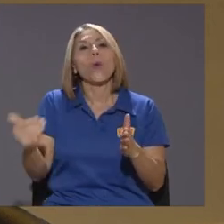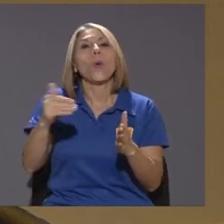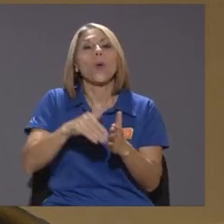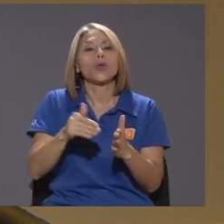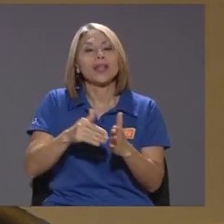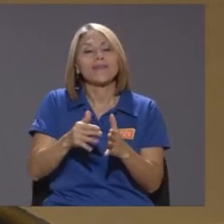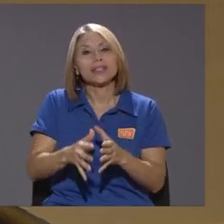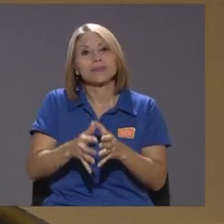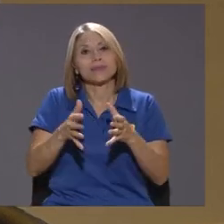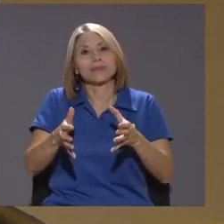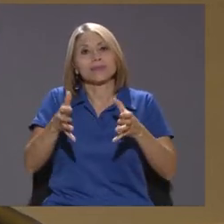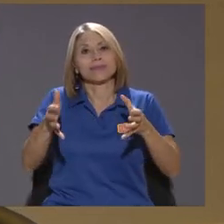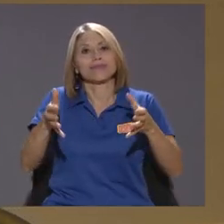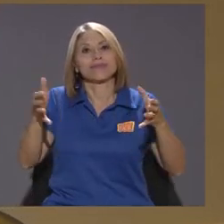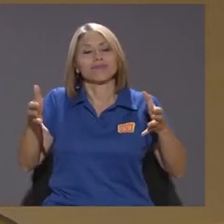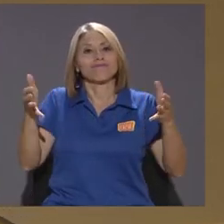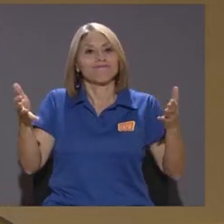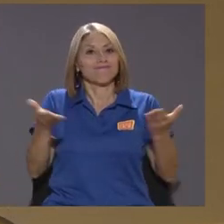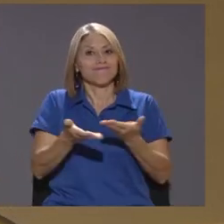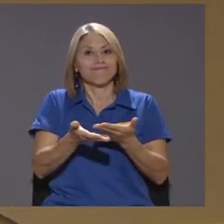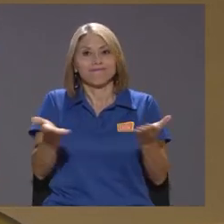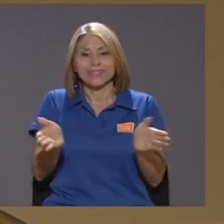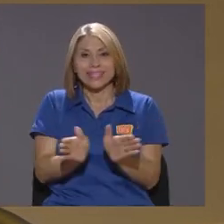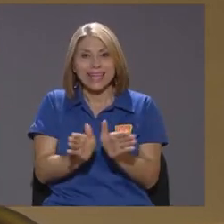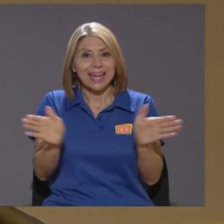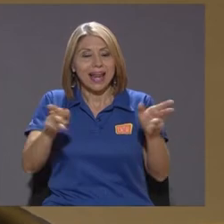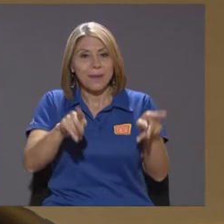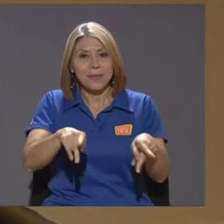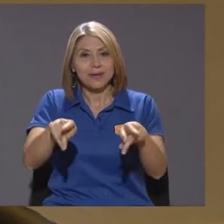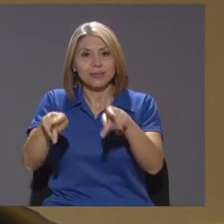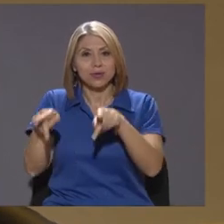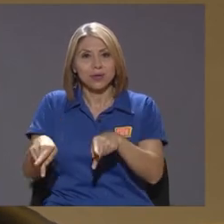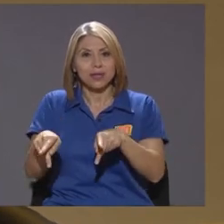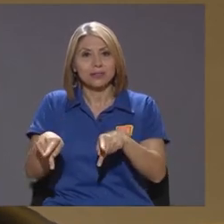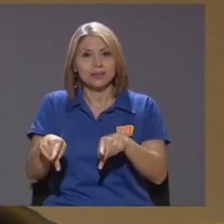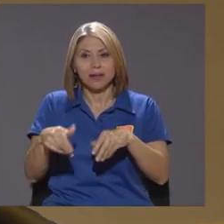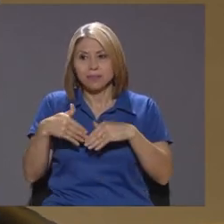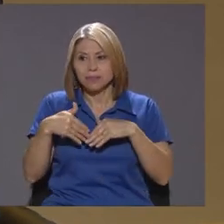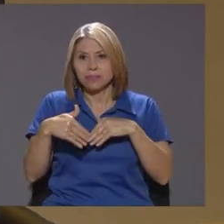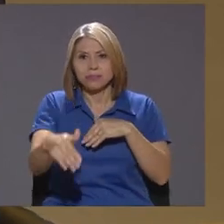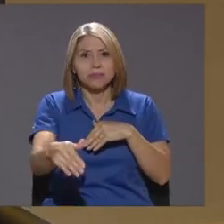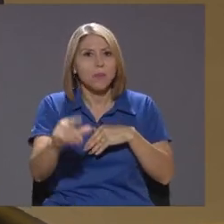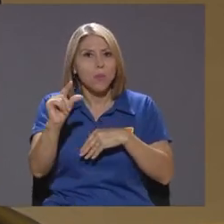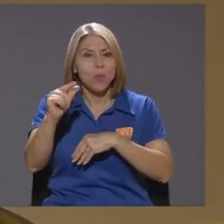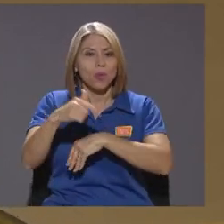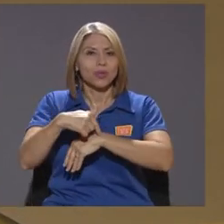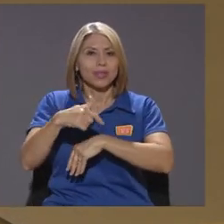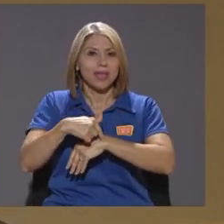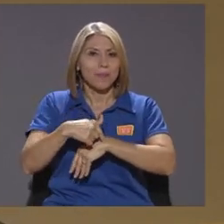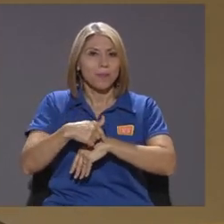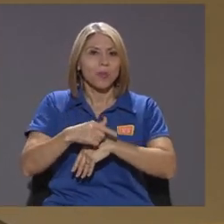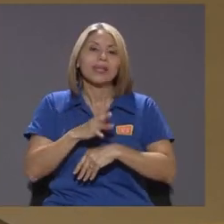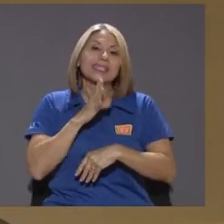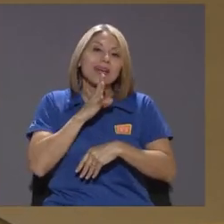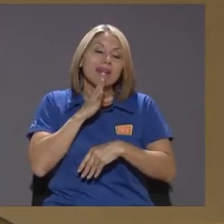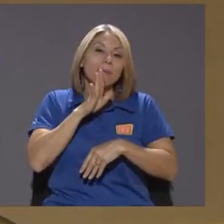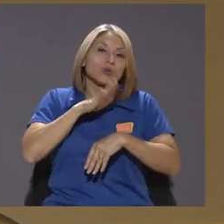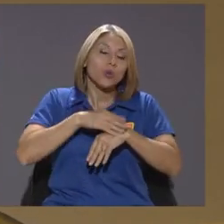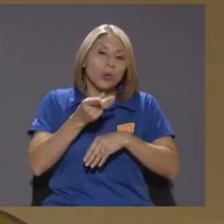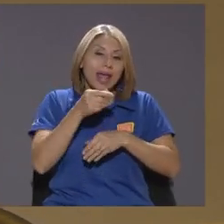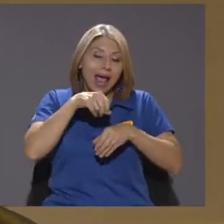números absolutos y eso es muy poco tiempo en términos de ahorro en términos de